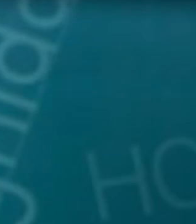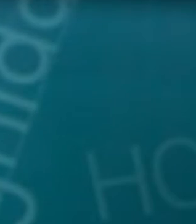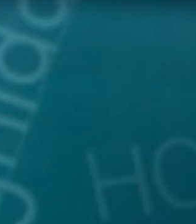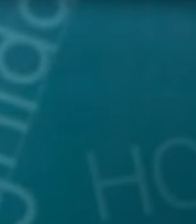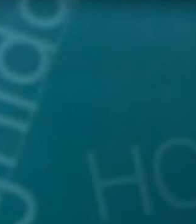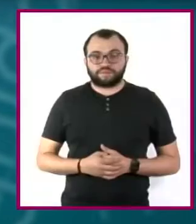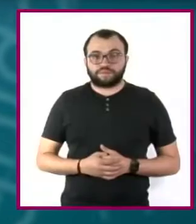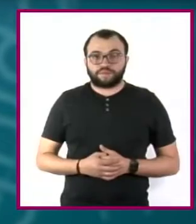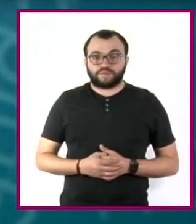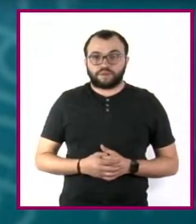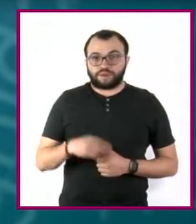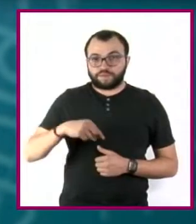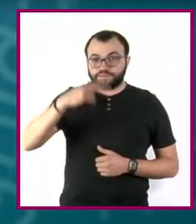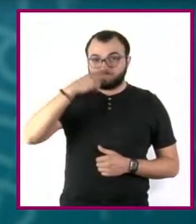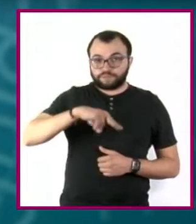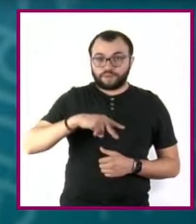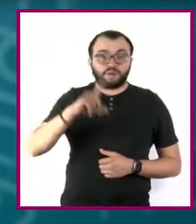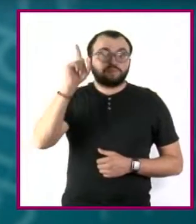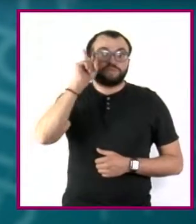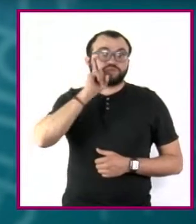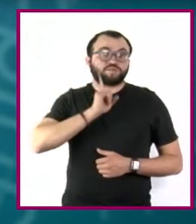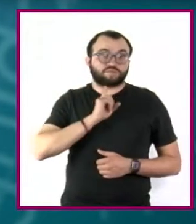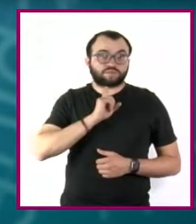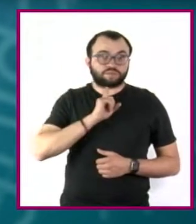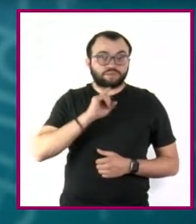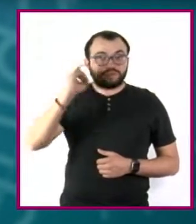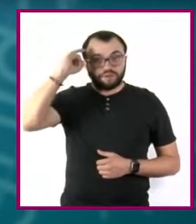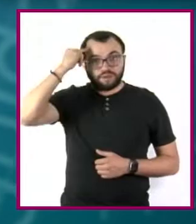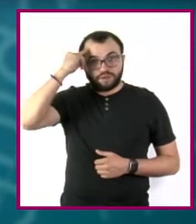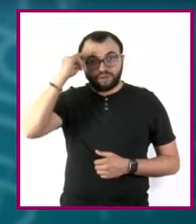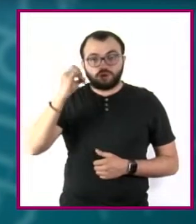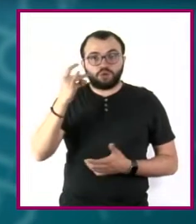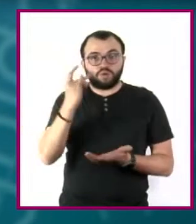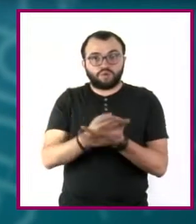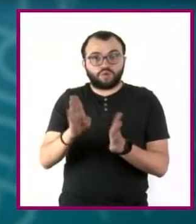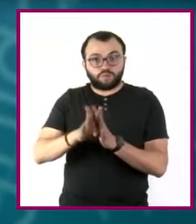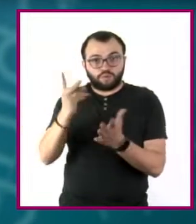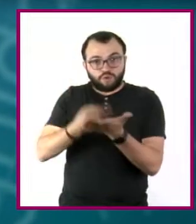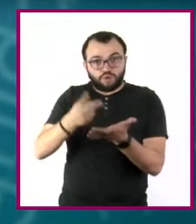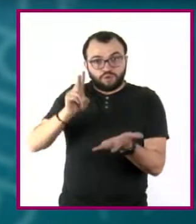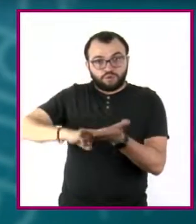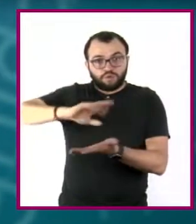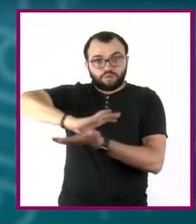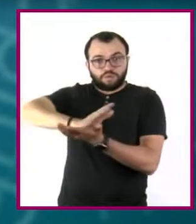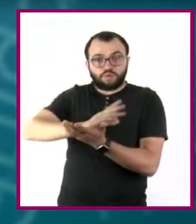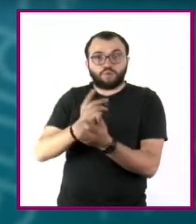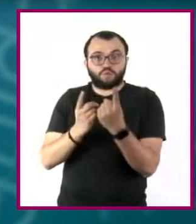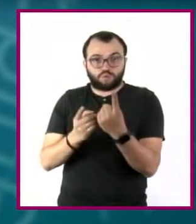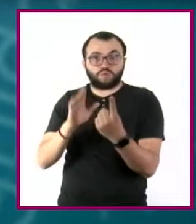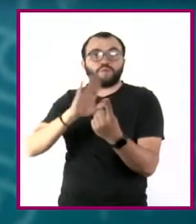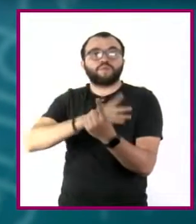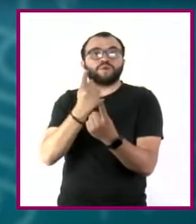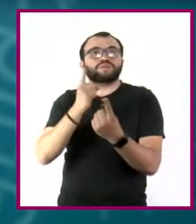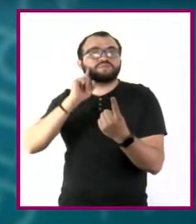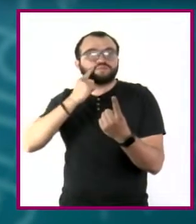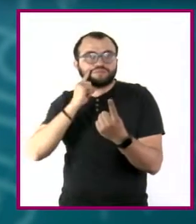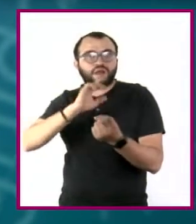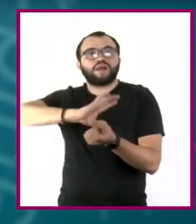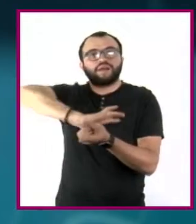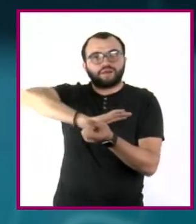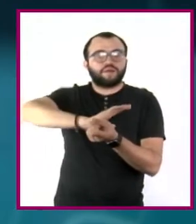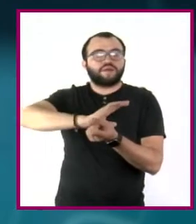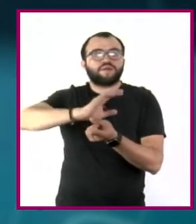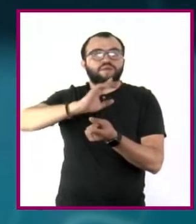En México, las mujeres indígenas no solo padecen una doble discriminación por ser mujeres y formar parte de una población